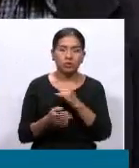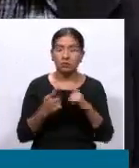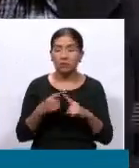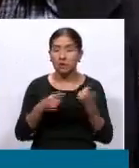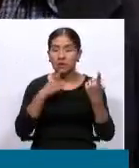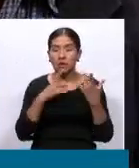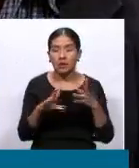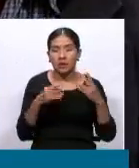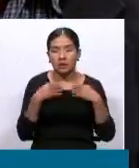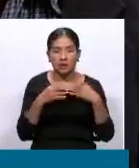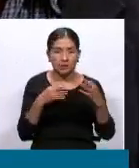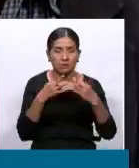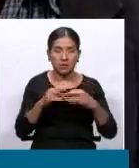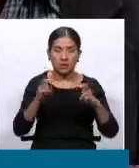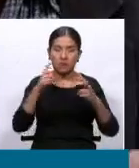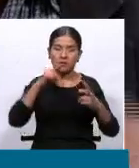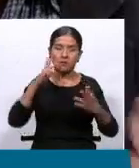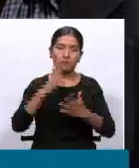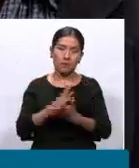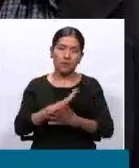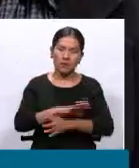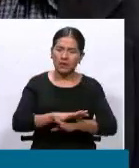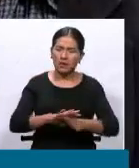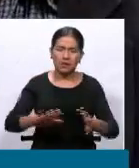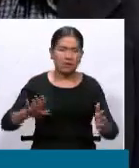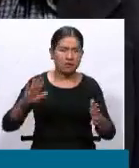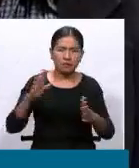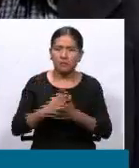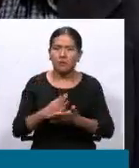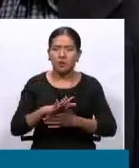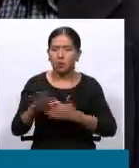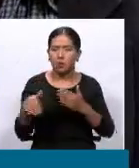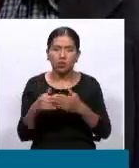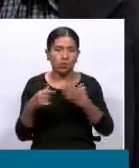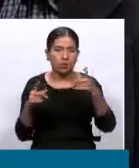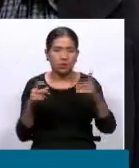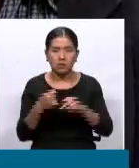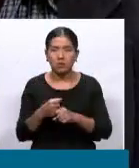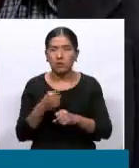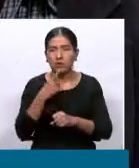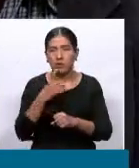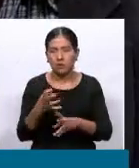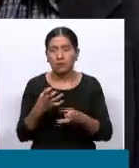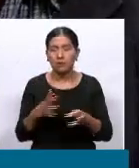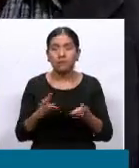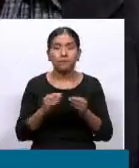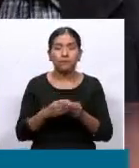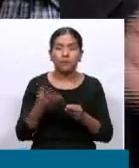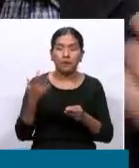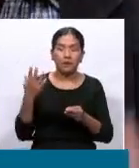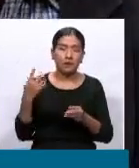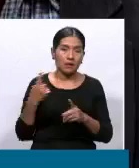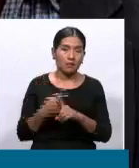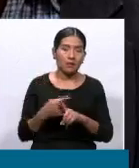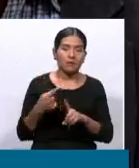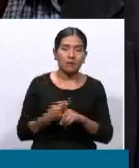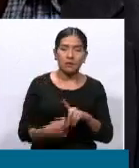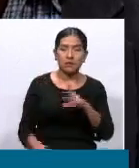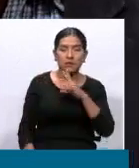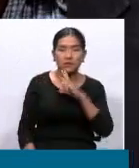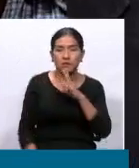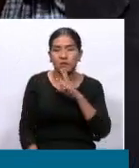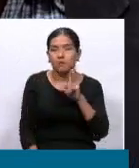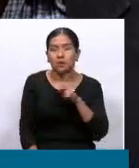cívico, que ya basta de paro, porque la gente quiere salir a trabajar. Lo decíamos hace unos meses acá. La gente ha